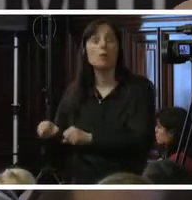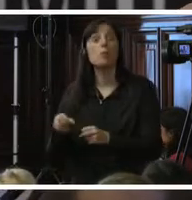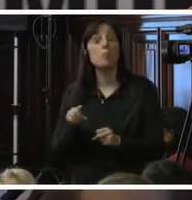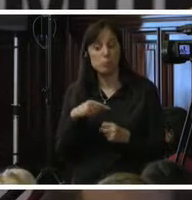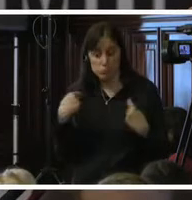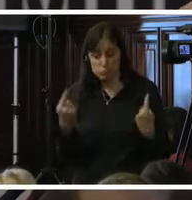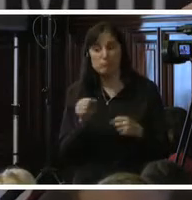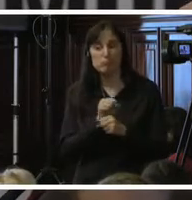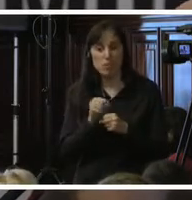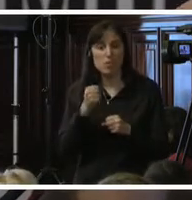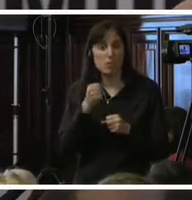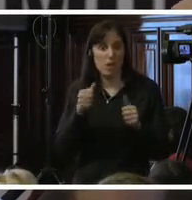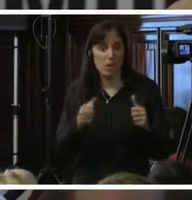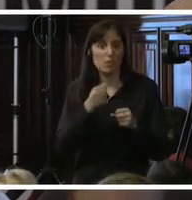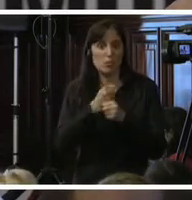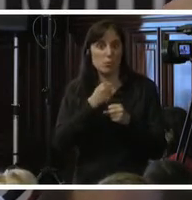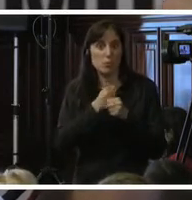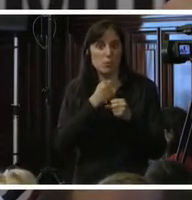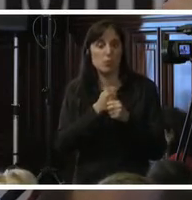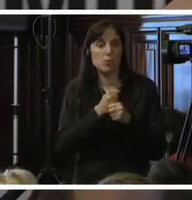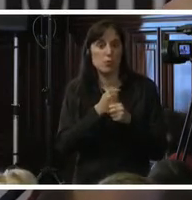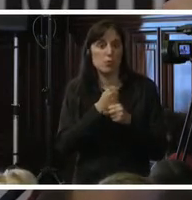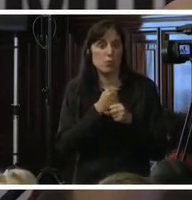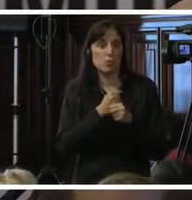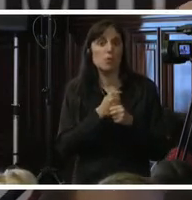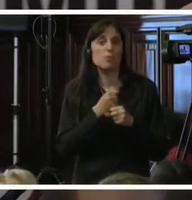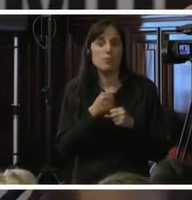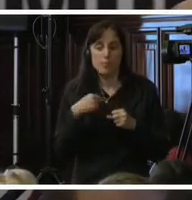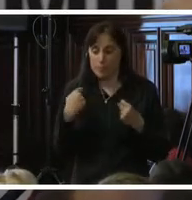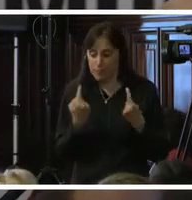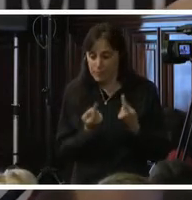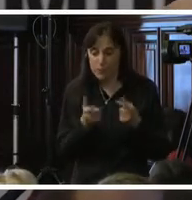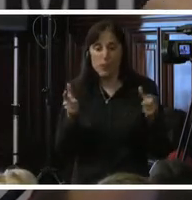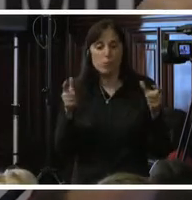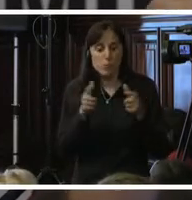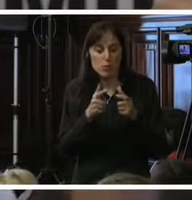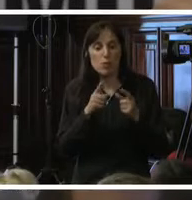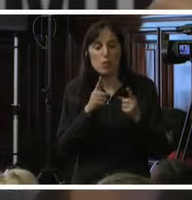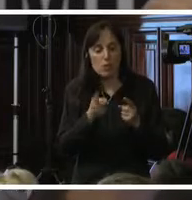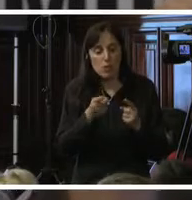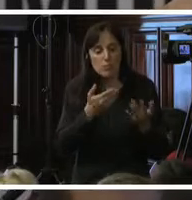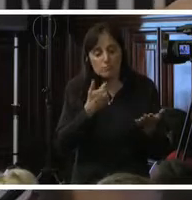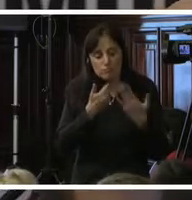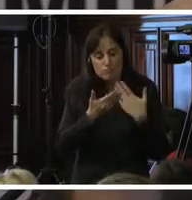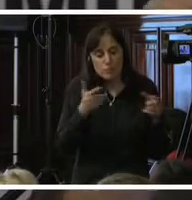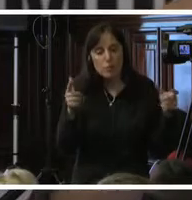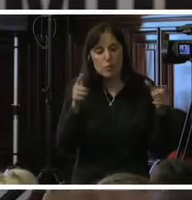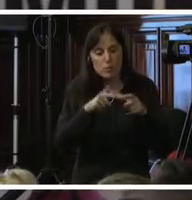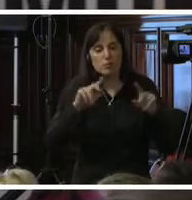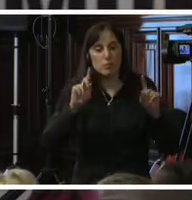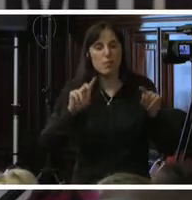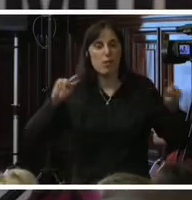pero nosotros en la comisión tenemos que tratar directamente con los estados y con la ayuda de Naciones